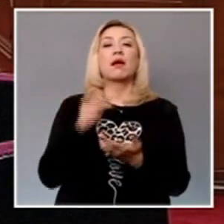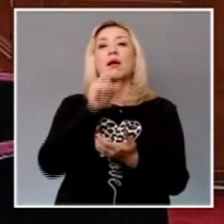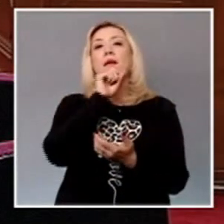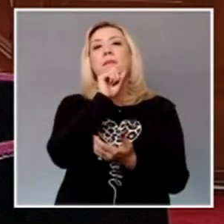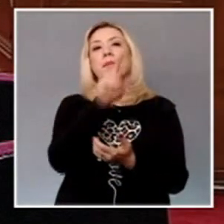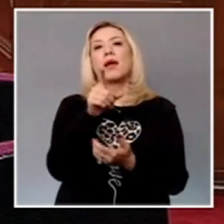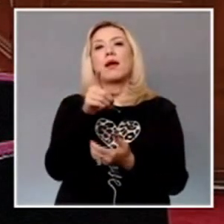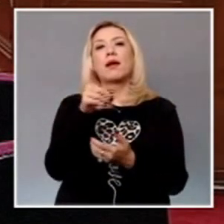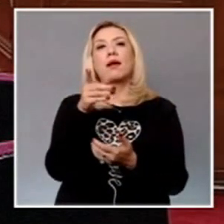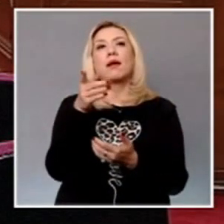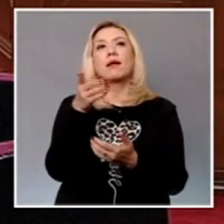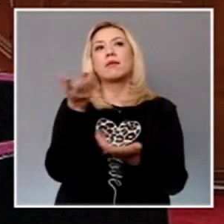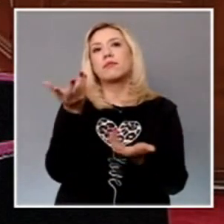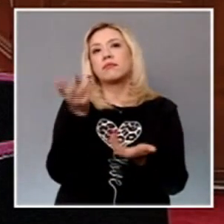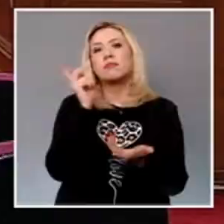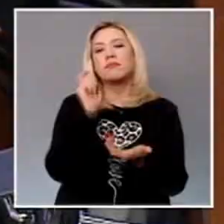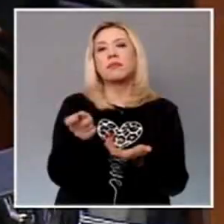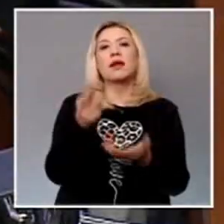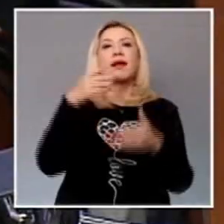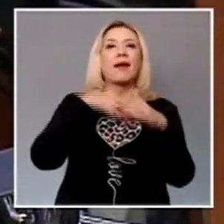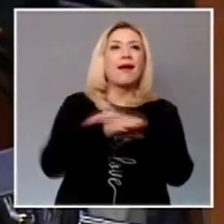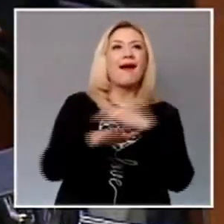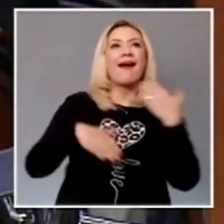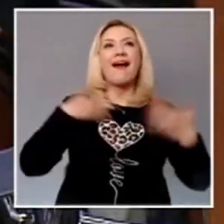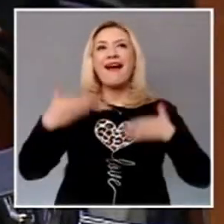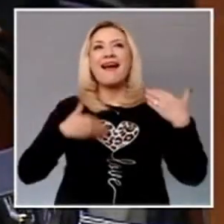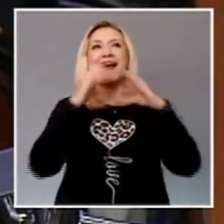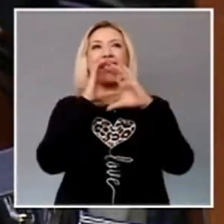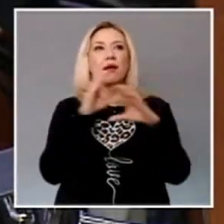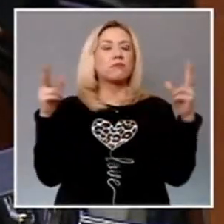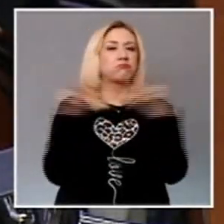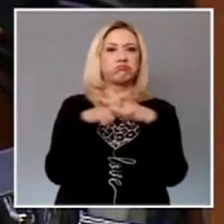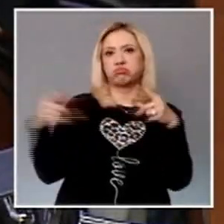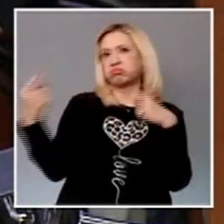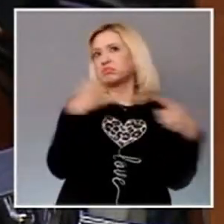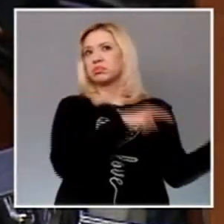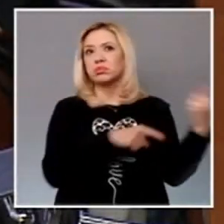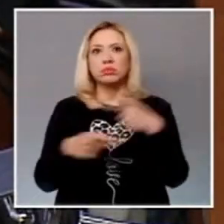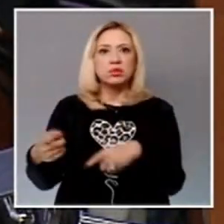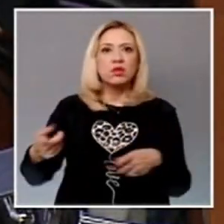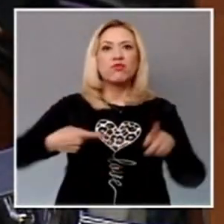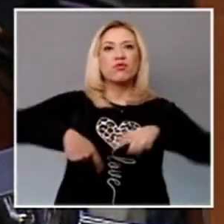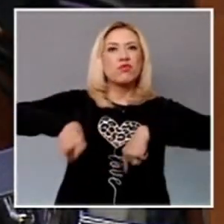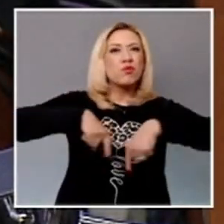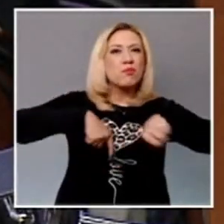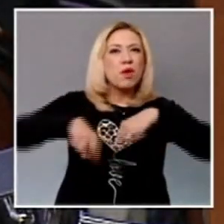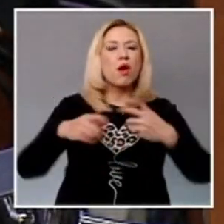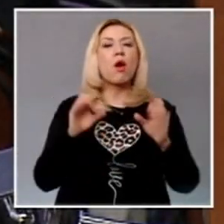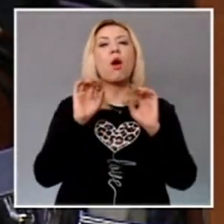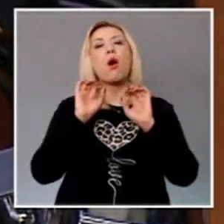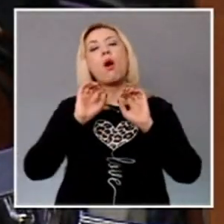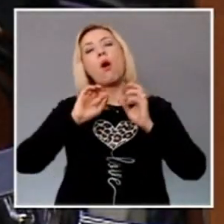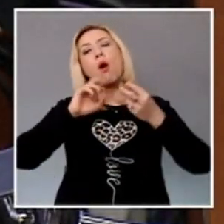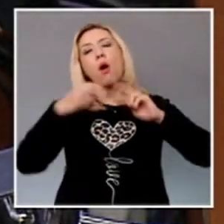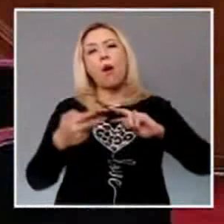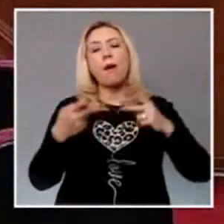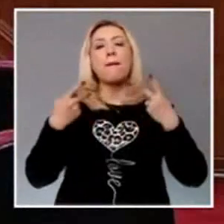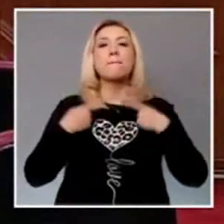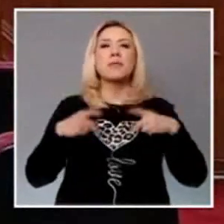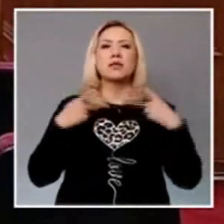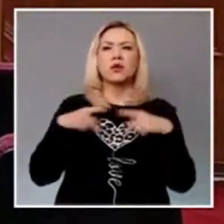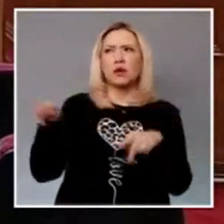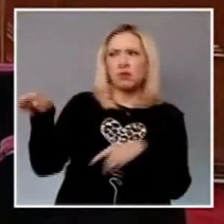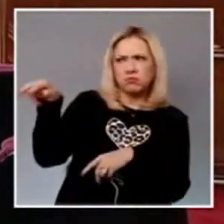diversión, así como encontrar a personas deambulando por la población de manera sospechosa. Estas